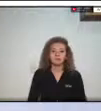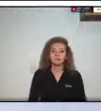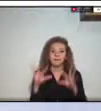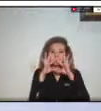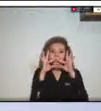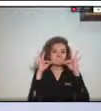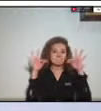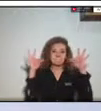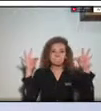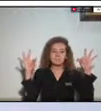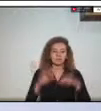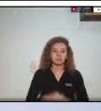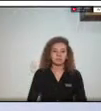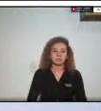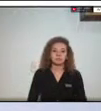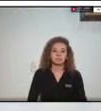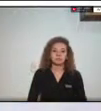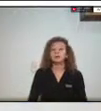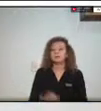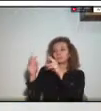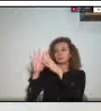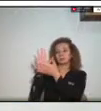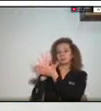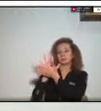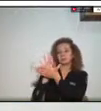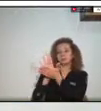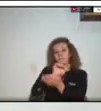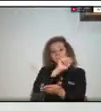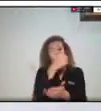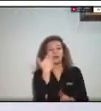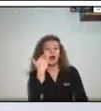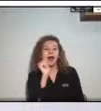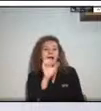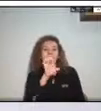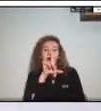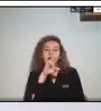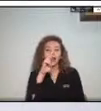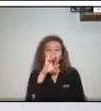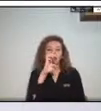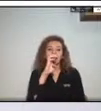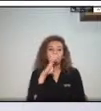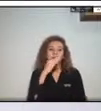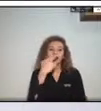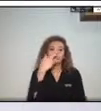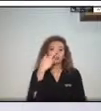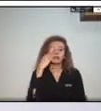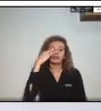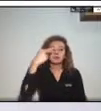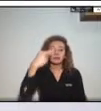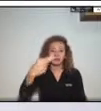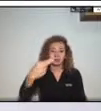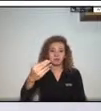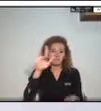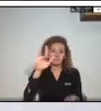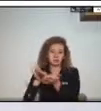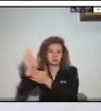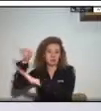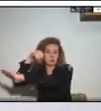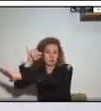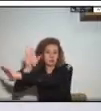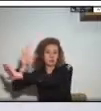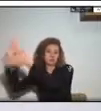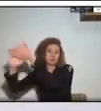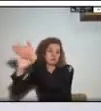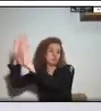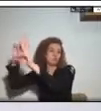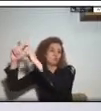bueno mientras tanto entonces le pido a la doctora Elizabeth Puerto que haga su intervención mientras el arquitecto soluciona su problema técnico